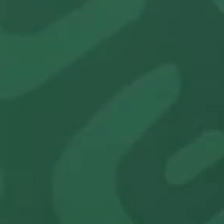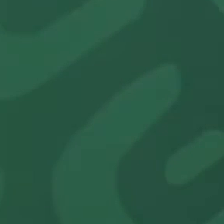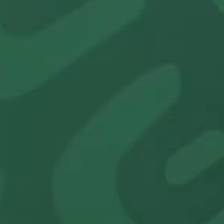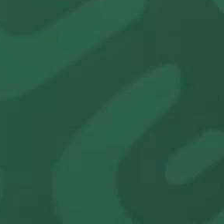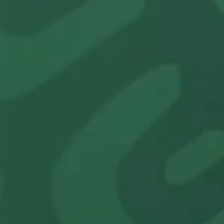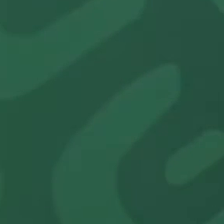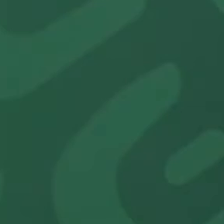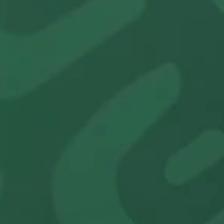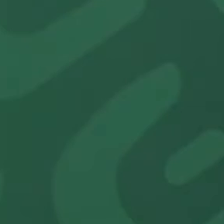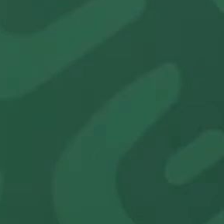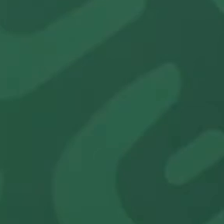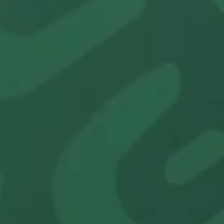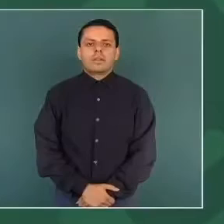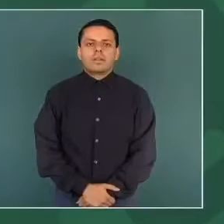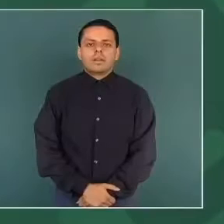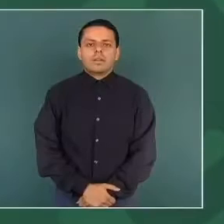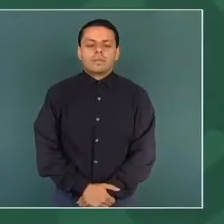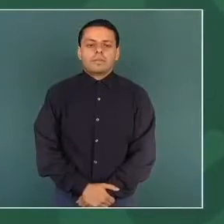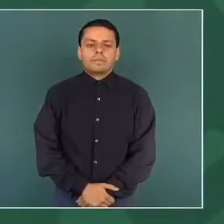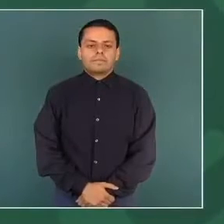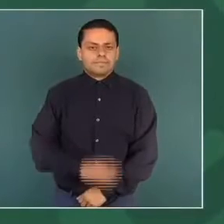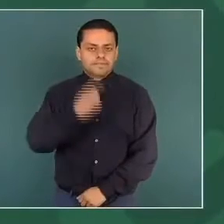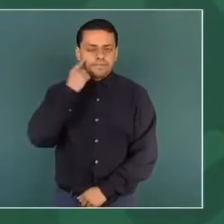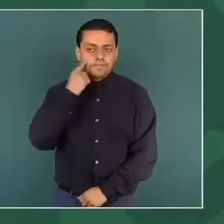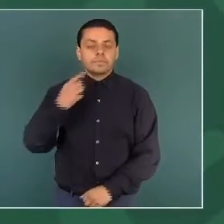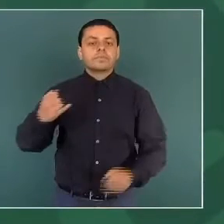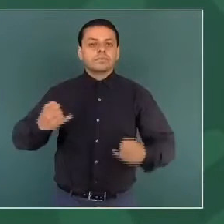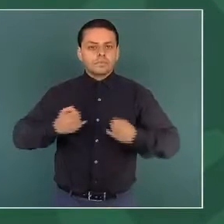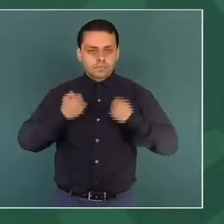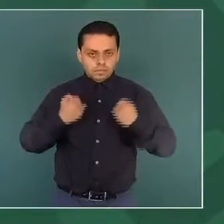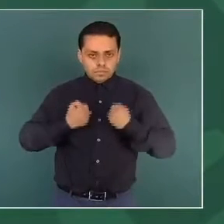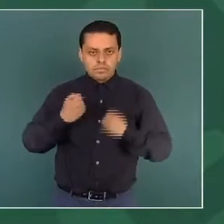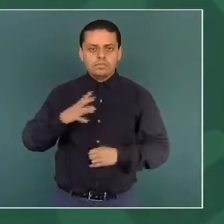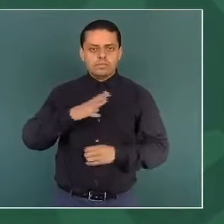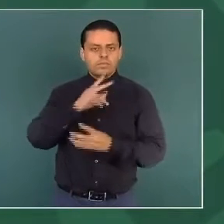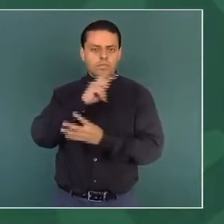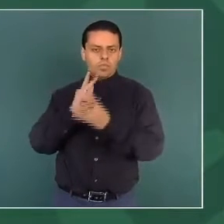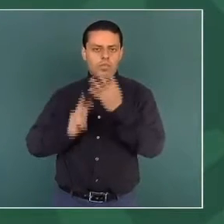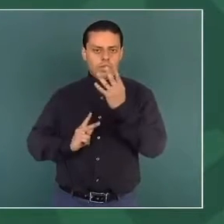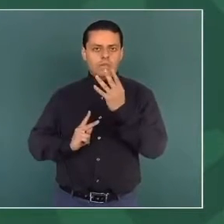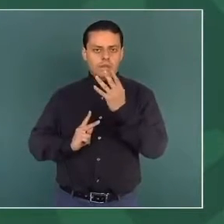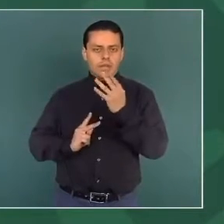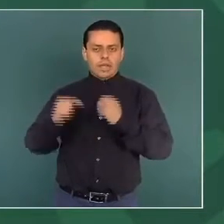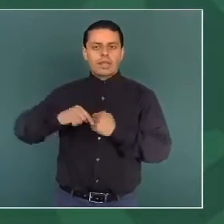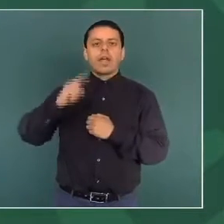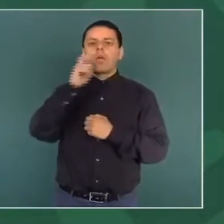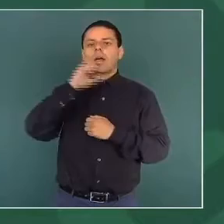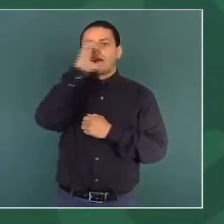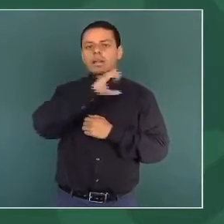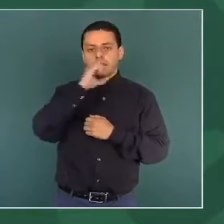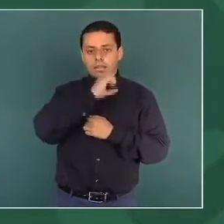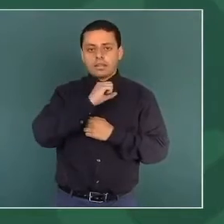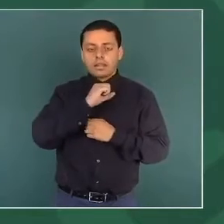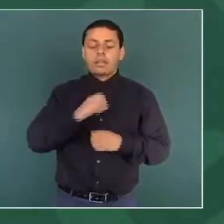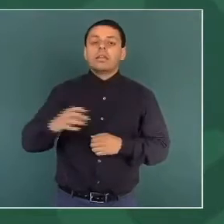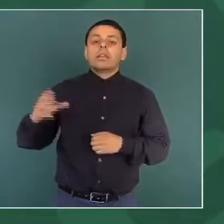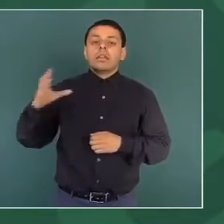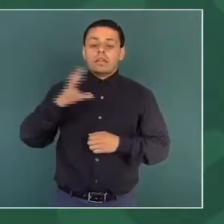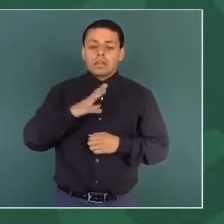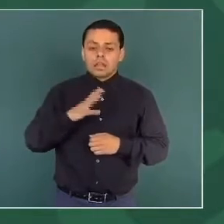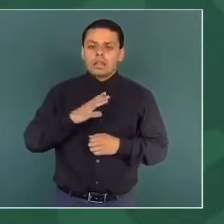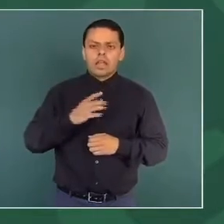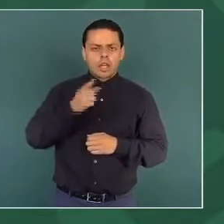Jóvenes Construyendo el Futuro. Estos jóvenes obtienen un